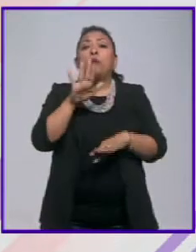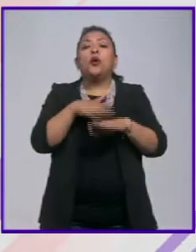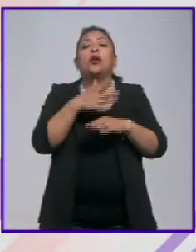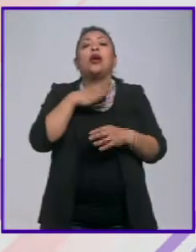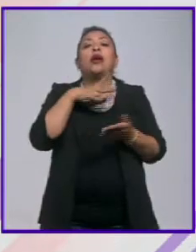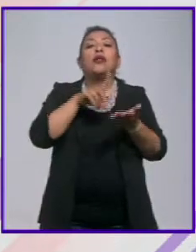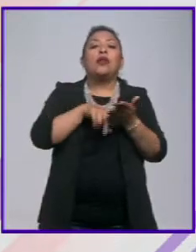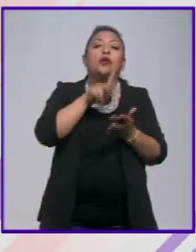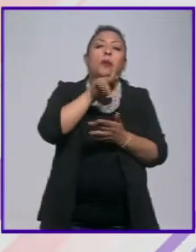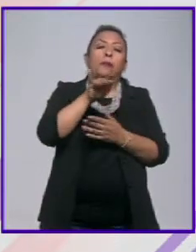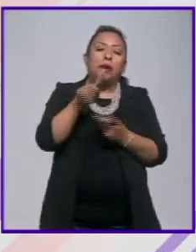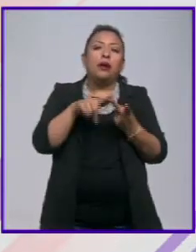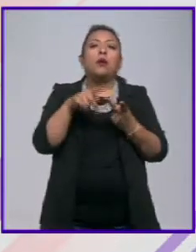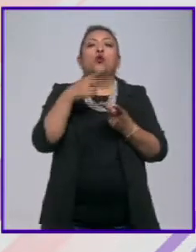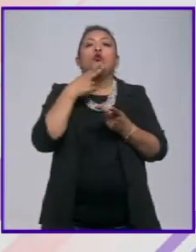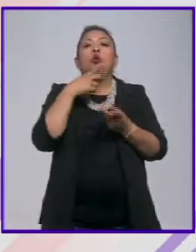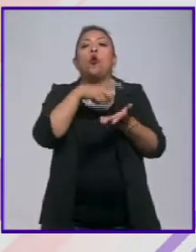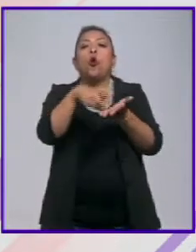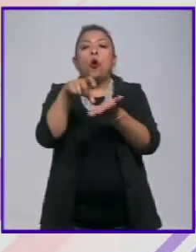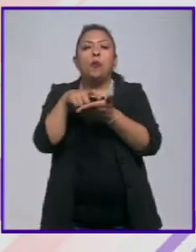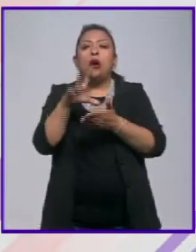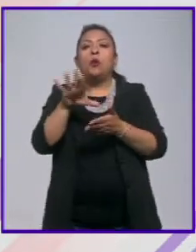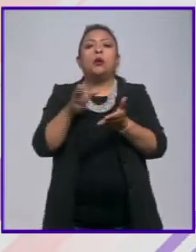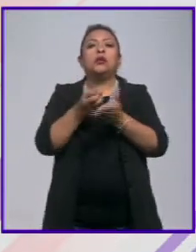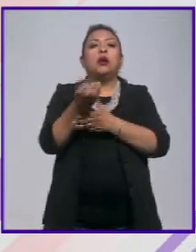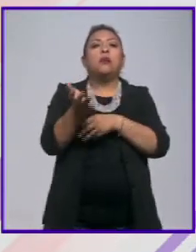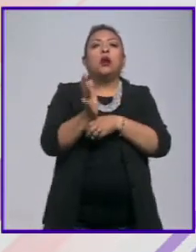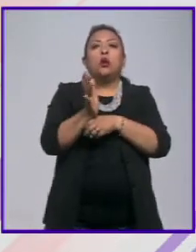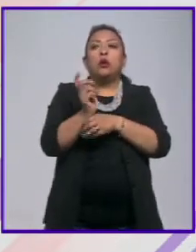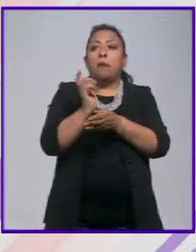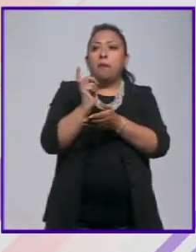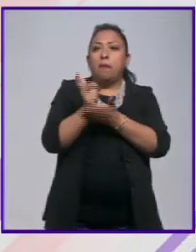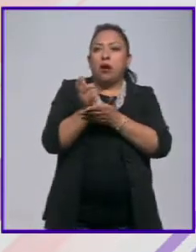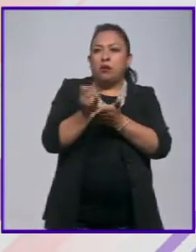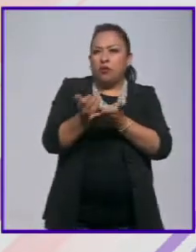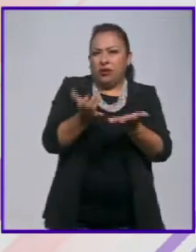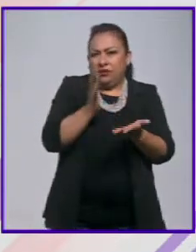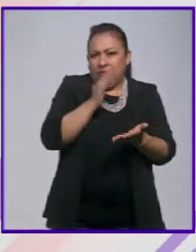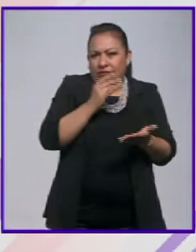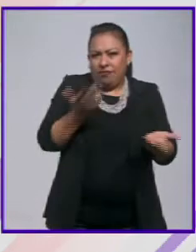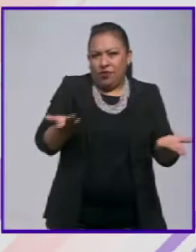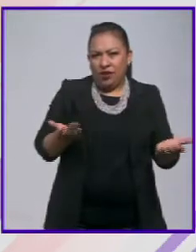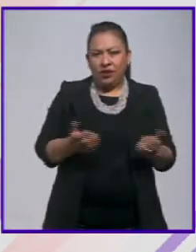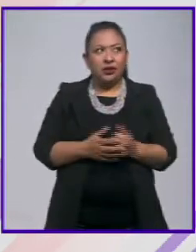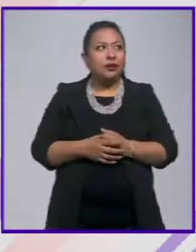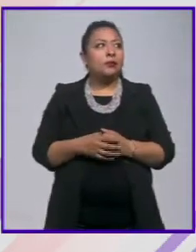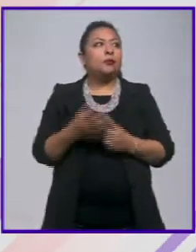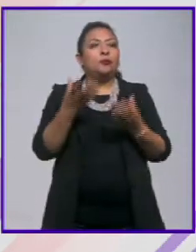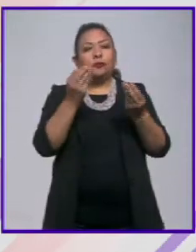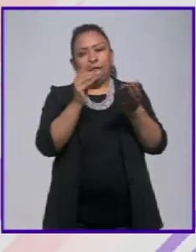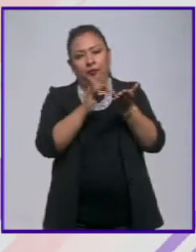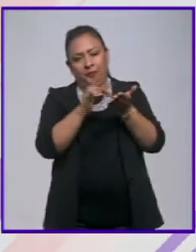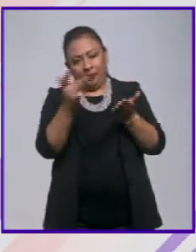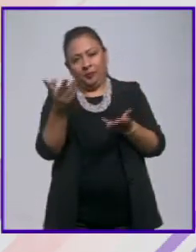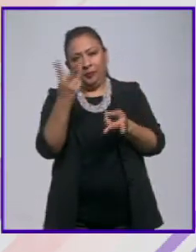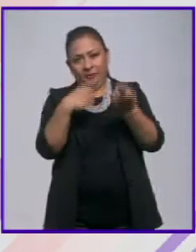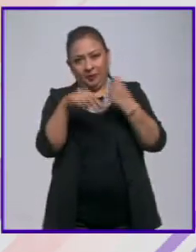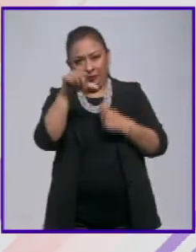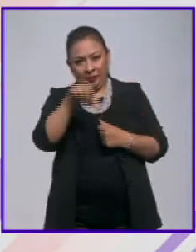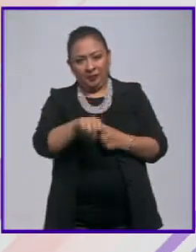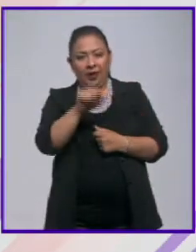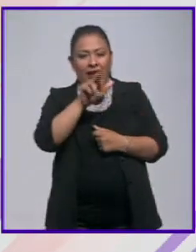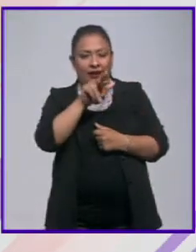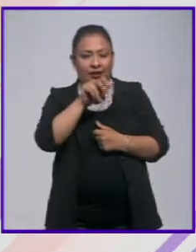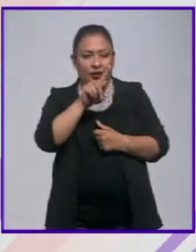el producto porque van sobre el consumo y porque tú no puedes salir con una película si no has pagado impuestos Arturo, muchísimas gracias por estar con nosotros